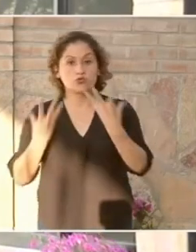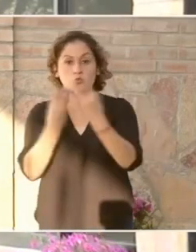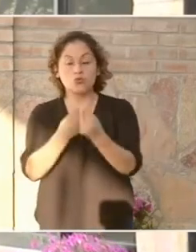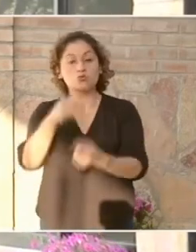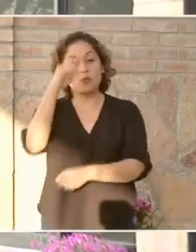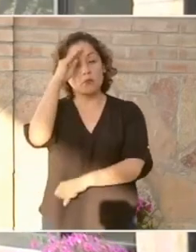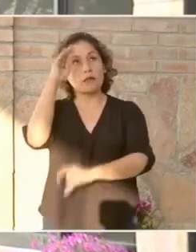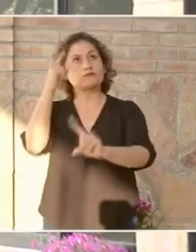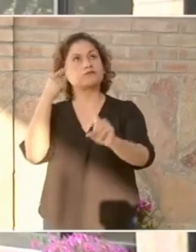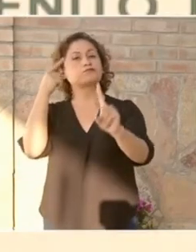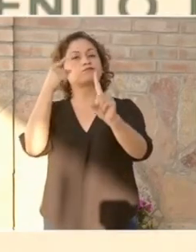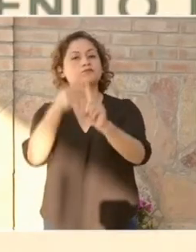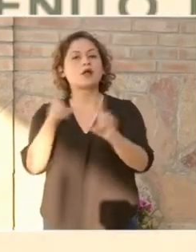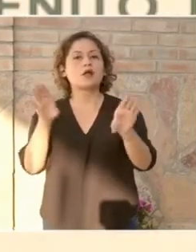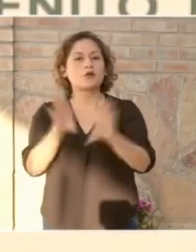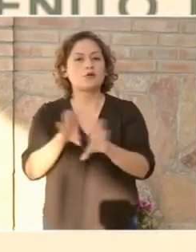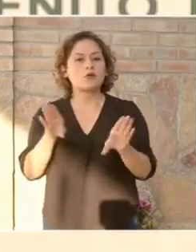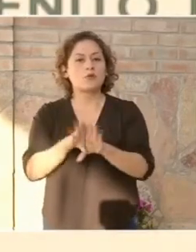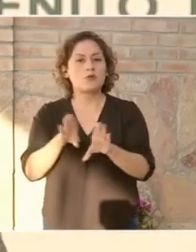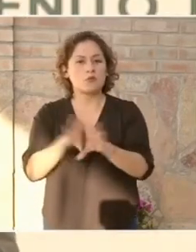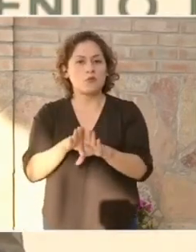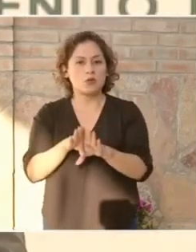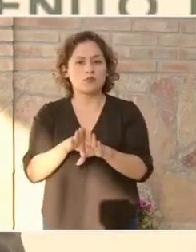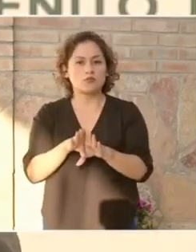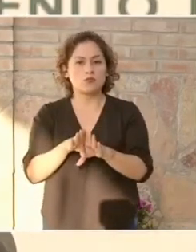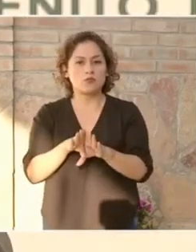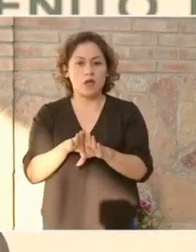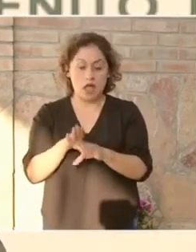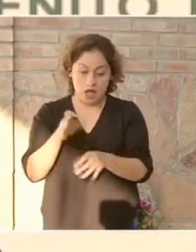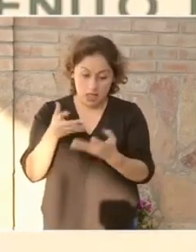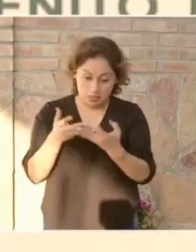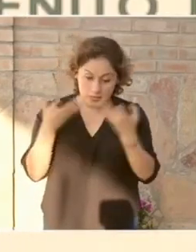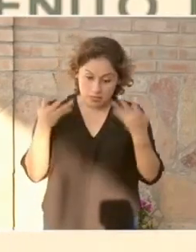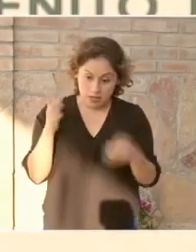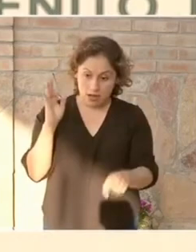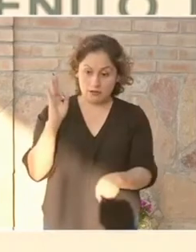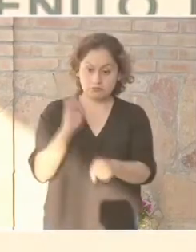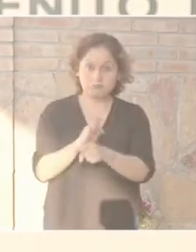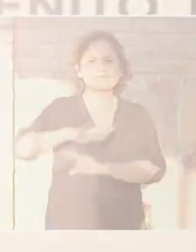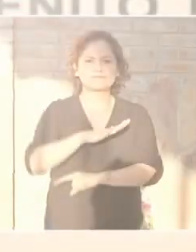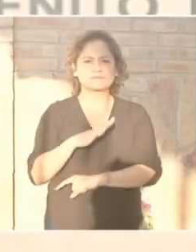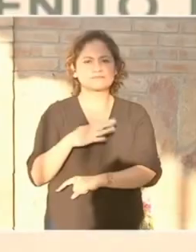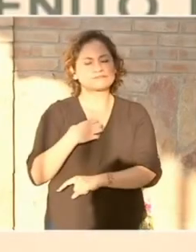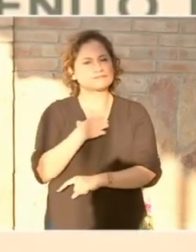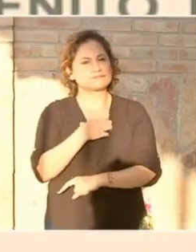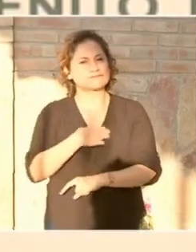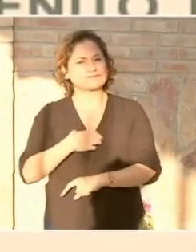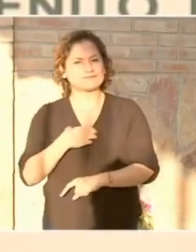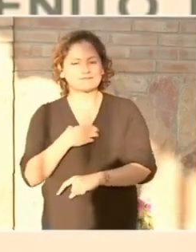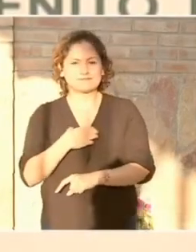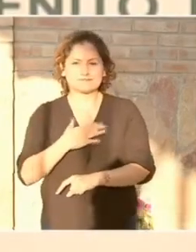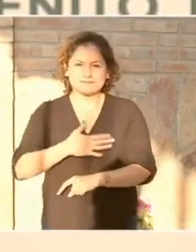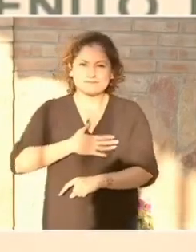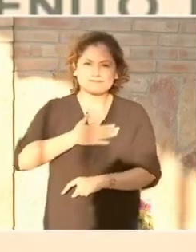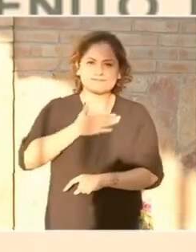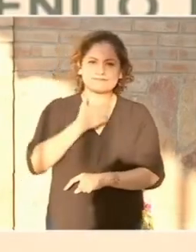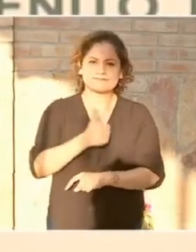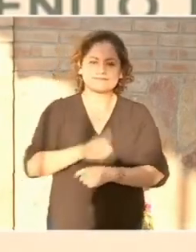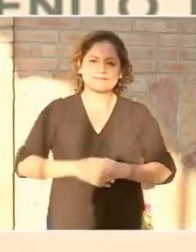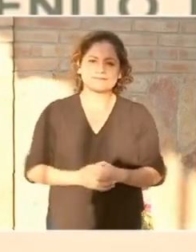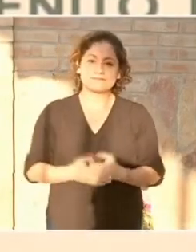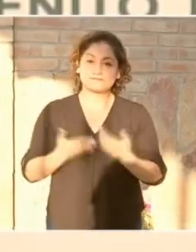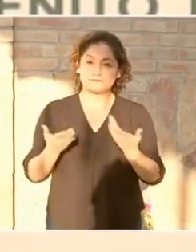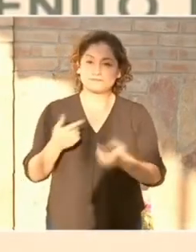el que sea fertilizante lo más orgánico posible. Me da muchísimo gusto estar